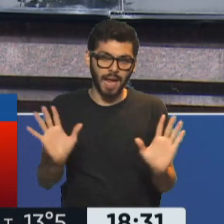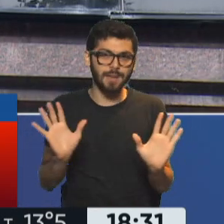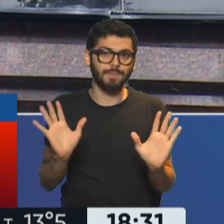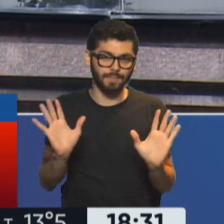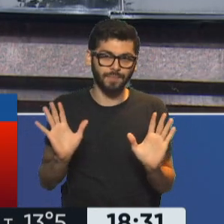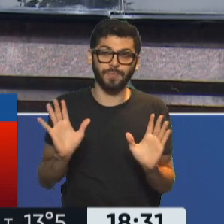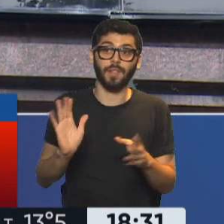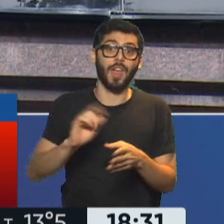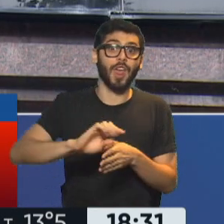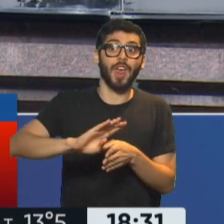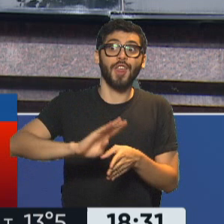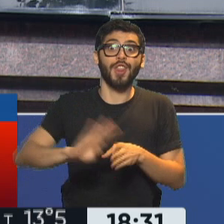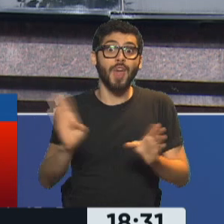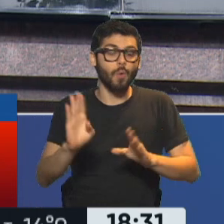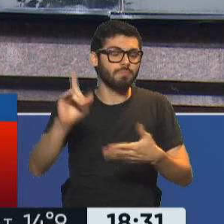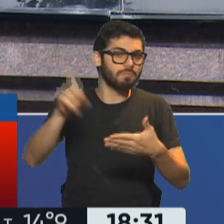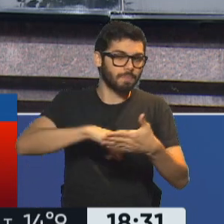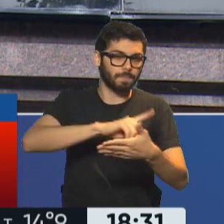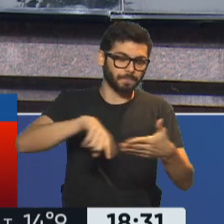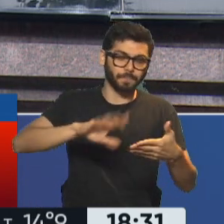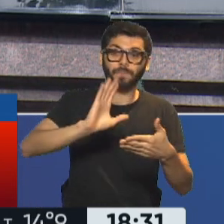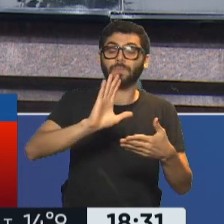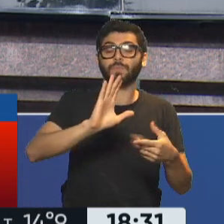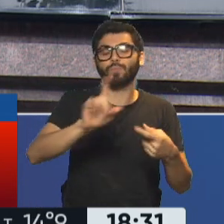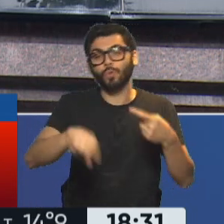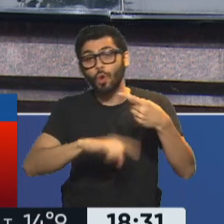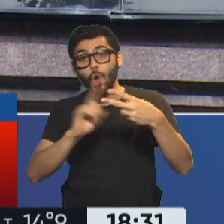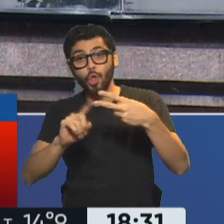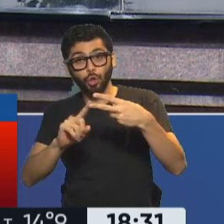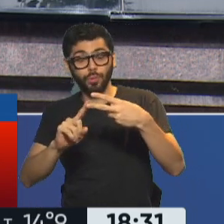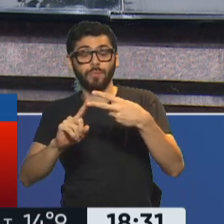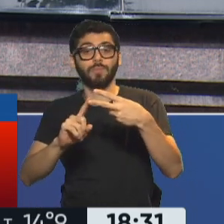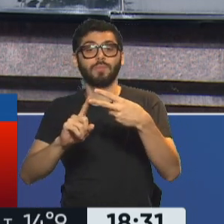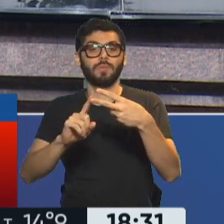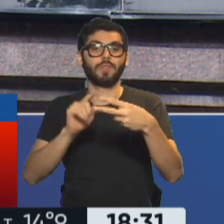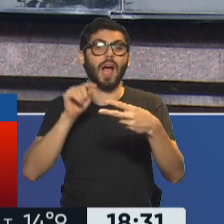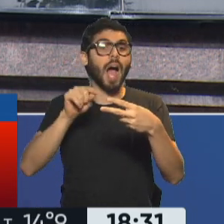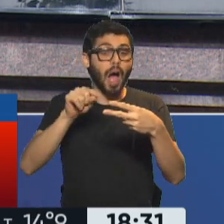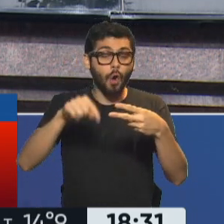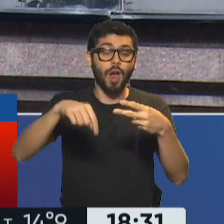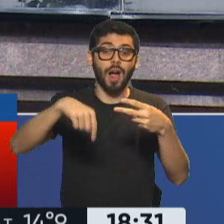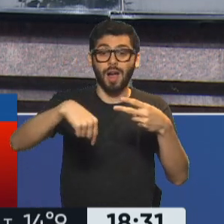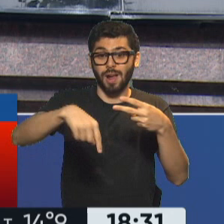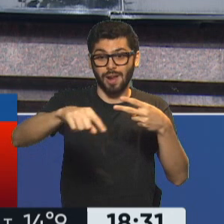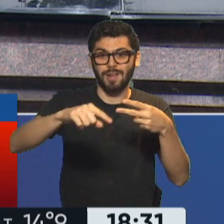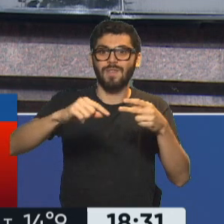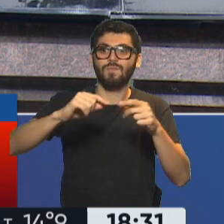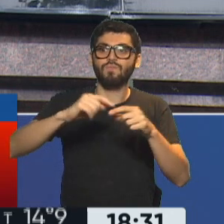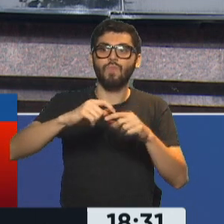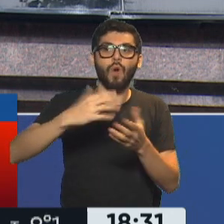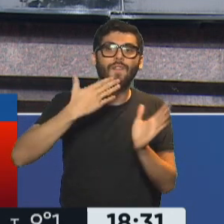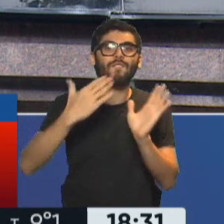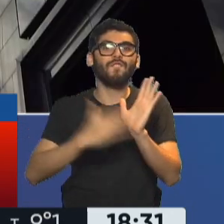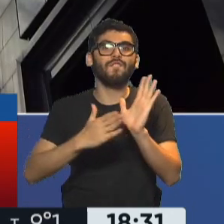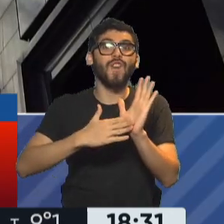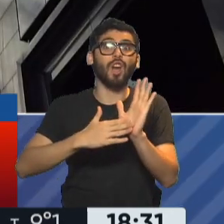deudas generadas en ese momento. Por otro lado, también un esquema mucho más progresivo de las escalas. Antes el